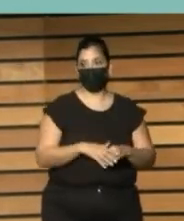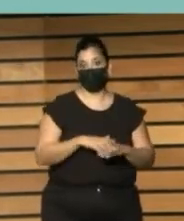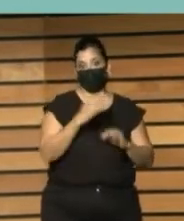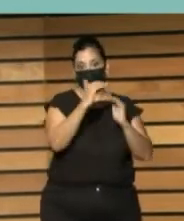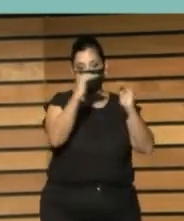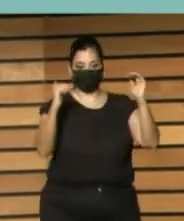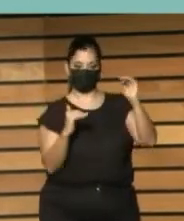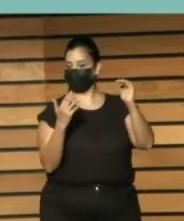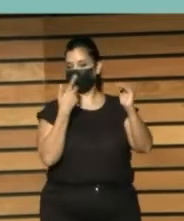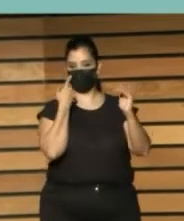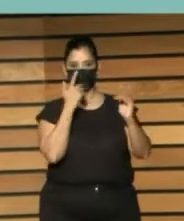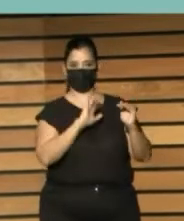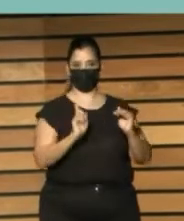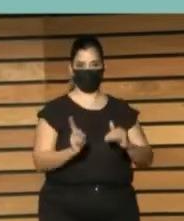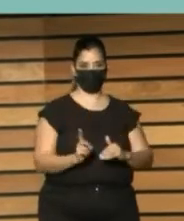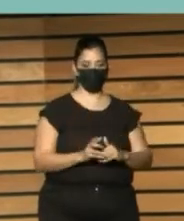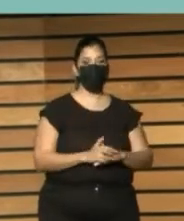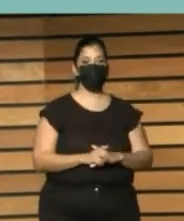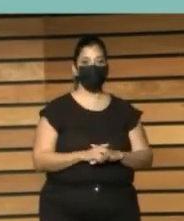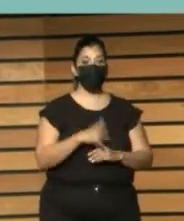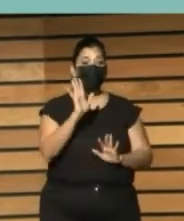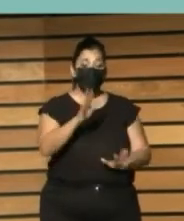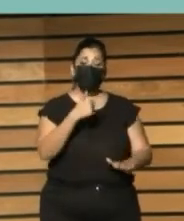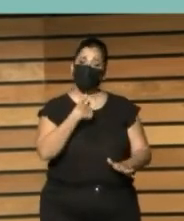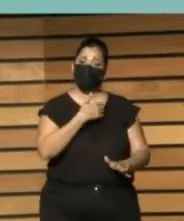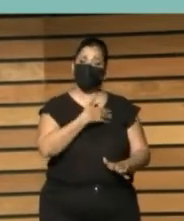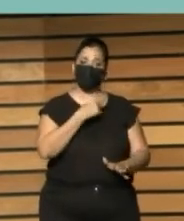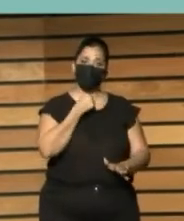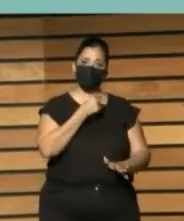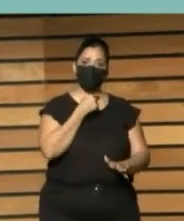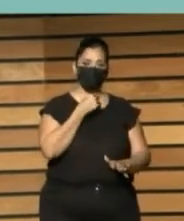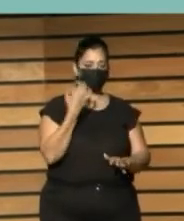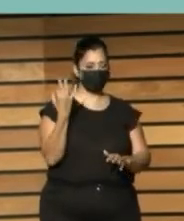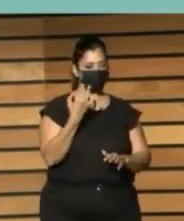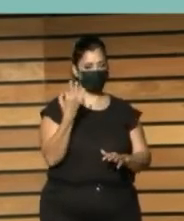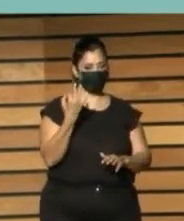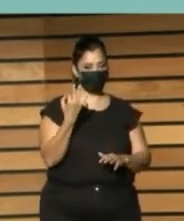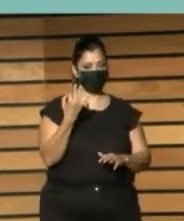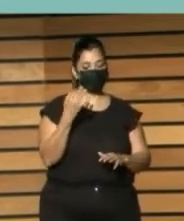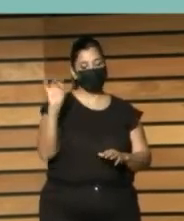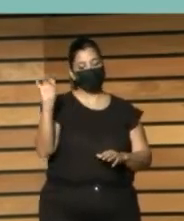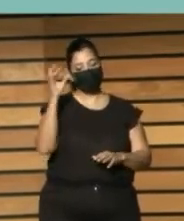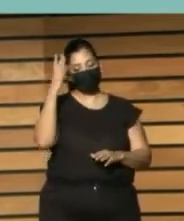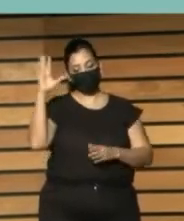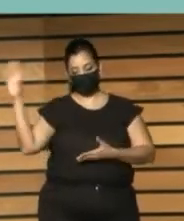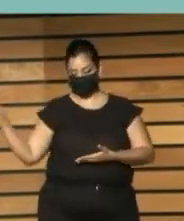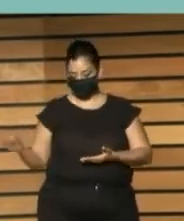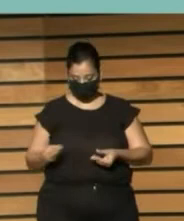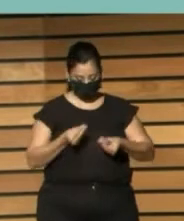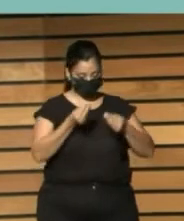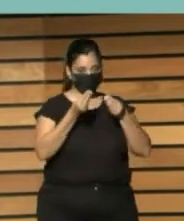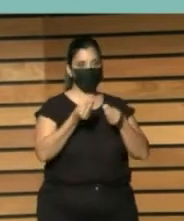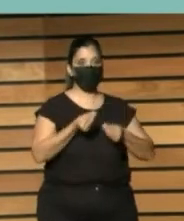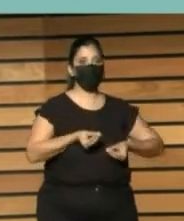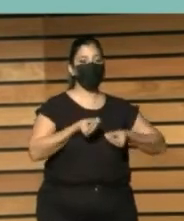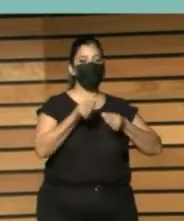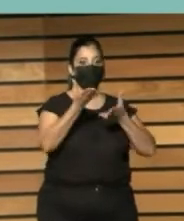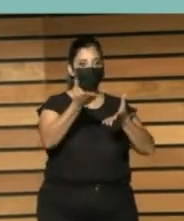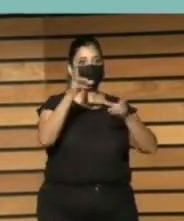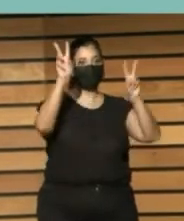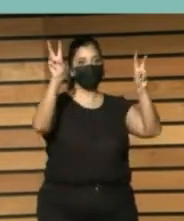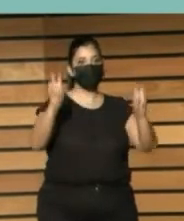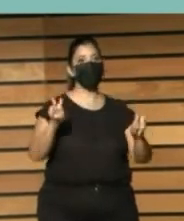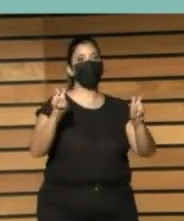pero a mí me gustaría también coger esta idea de la atención a la